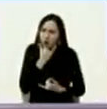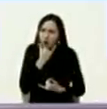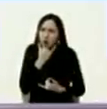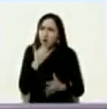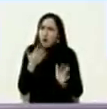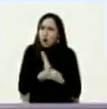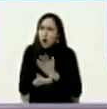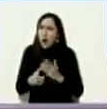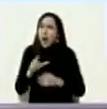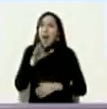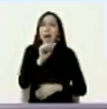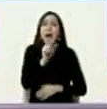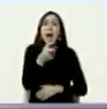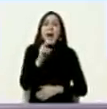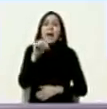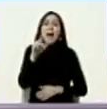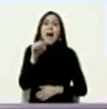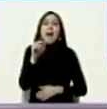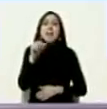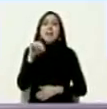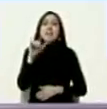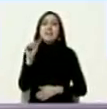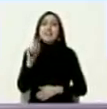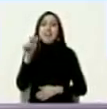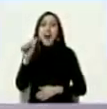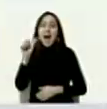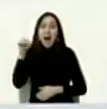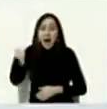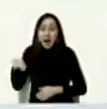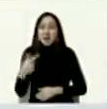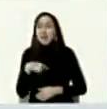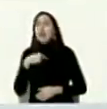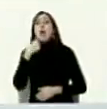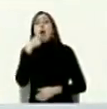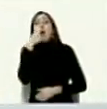Afganistán yo les puedo decir